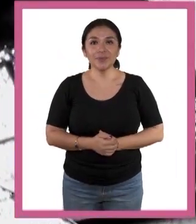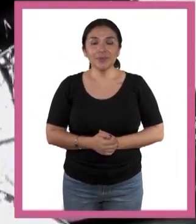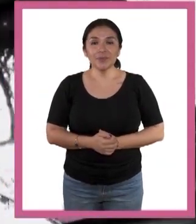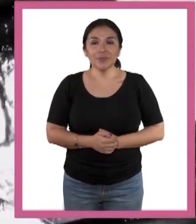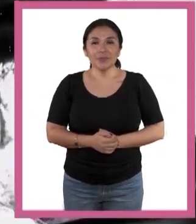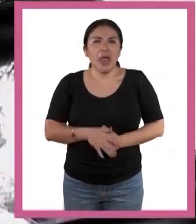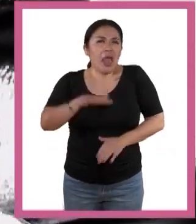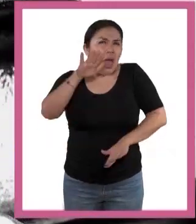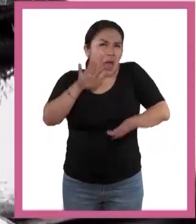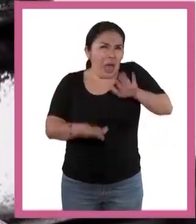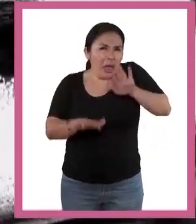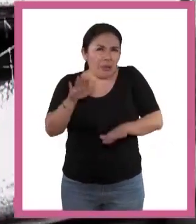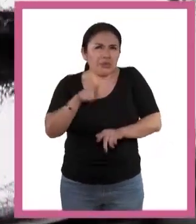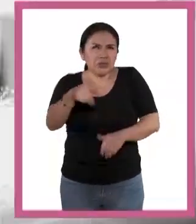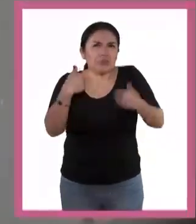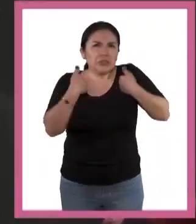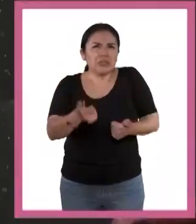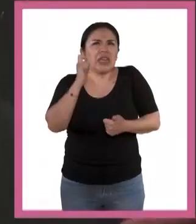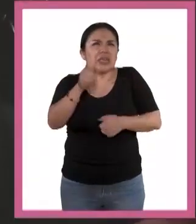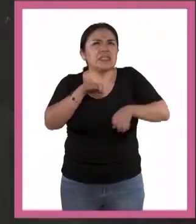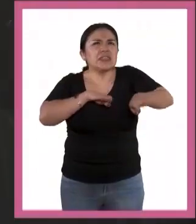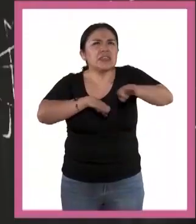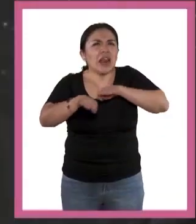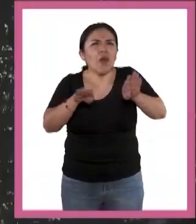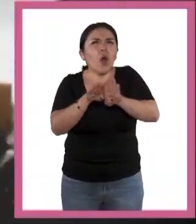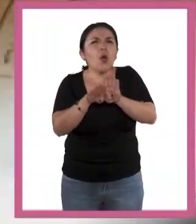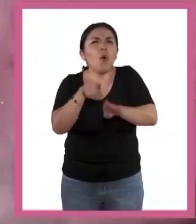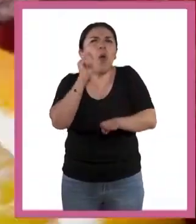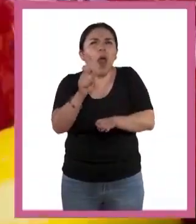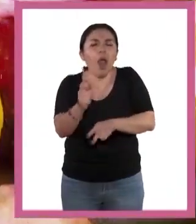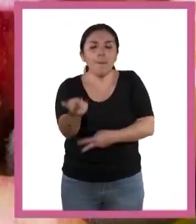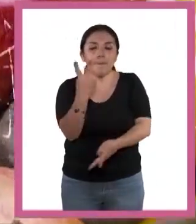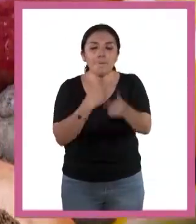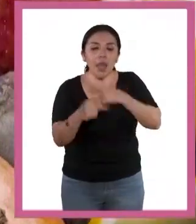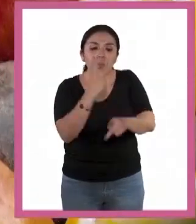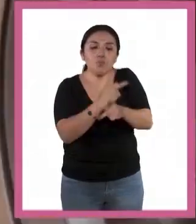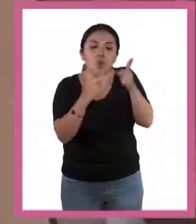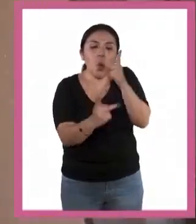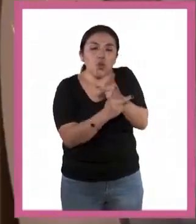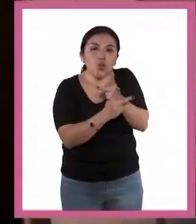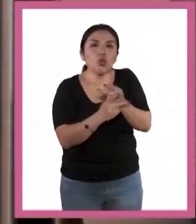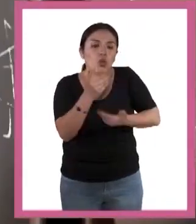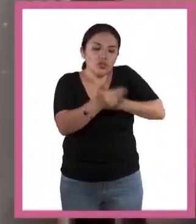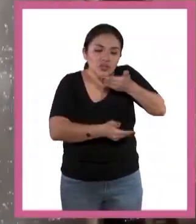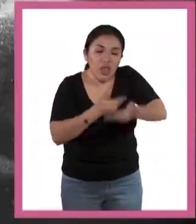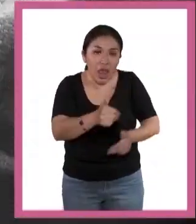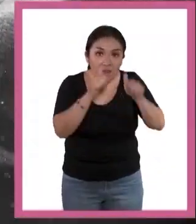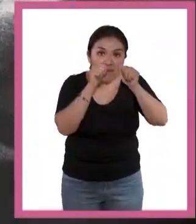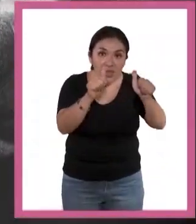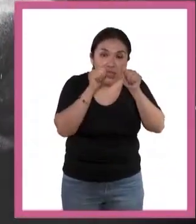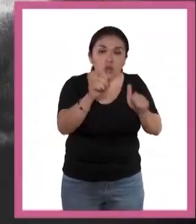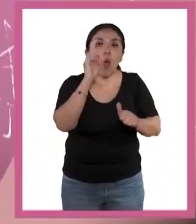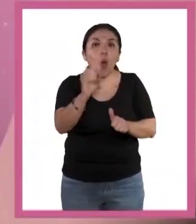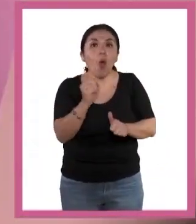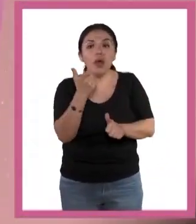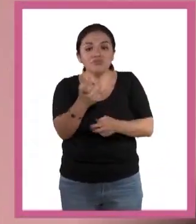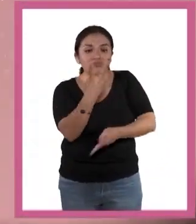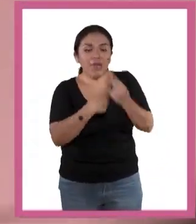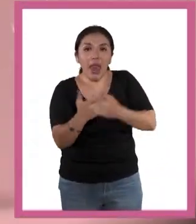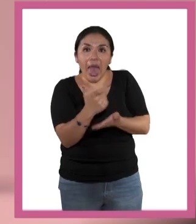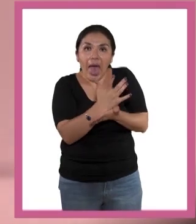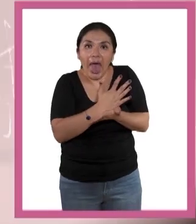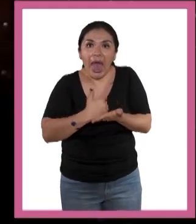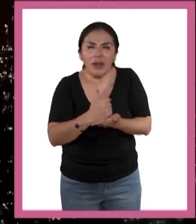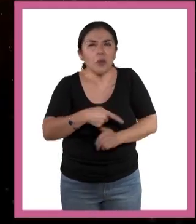Algunas veces entendemos trabajo solo como lo que genera productos, servicios o que nos hace ganar